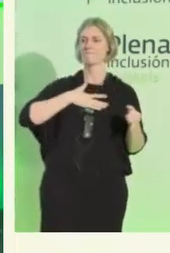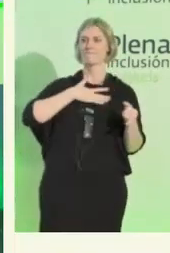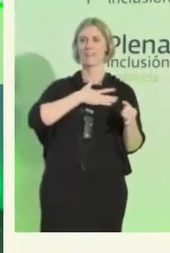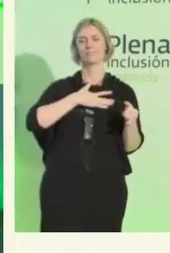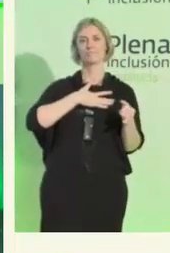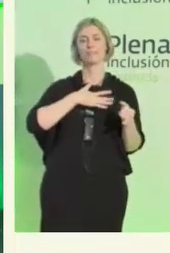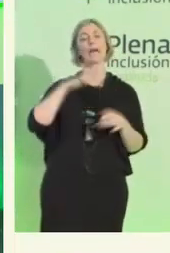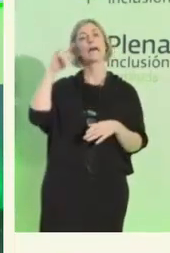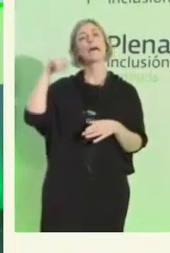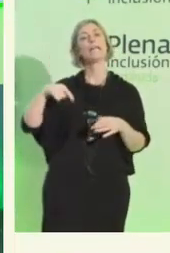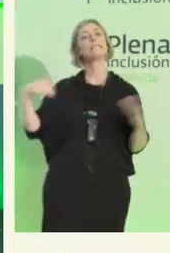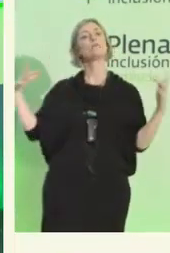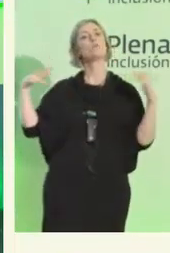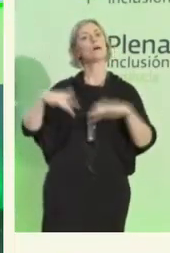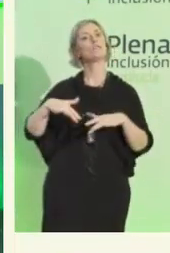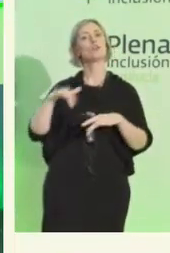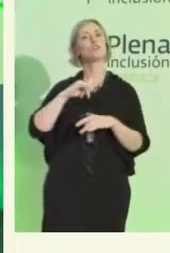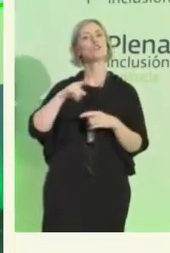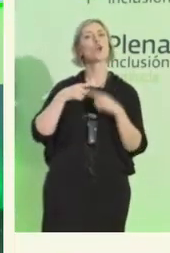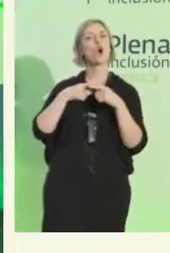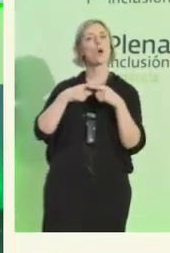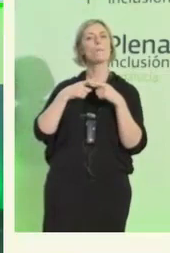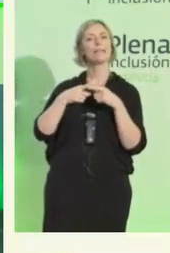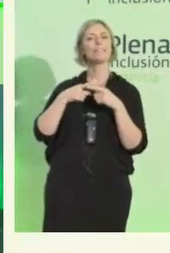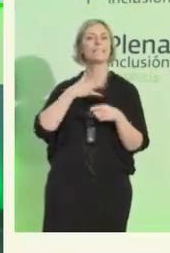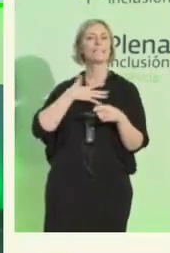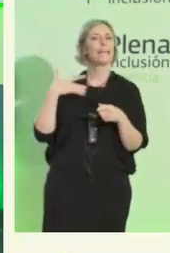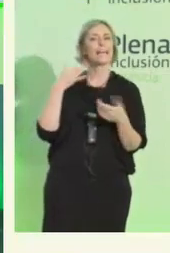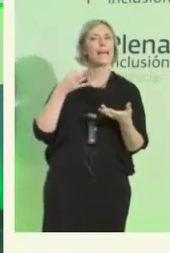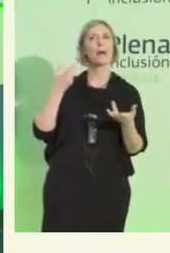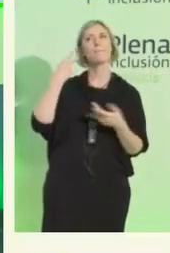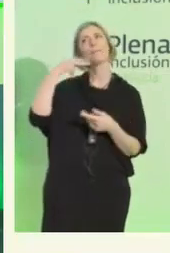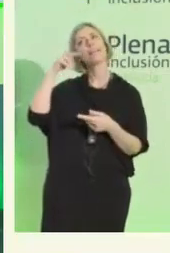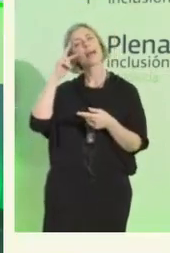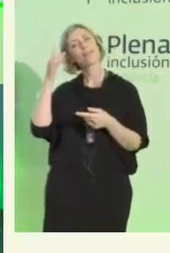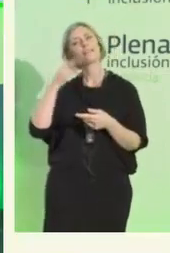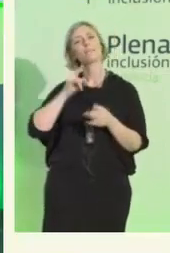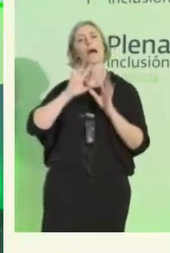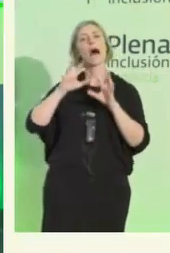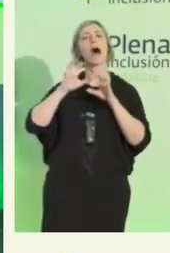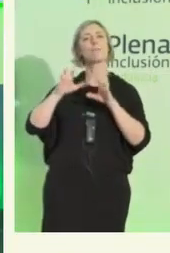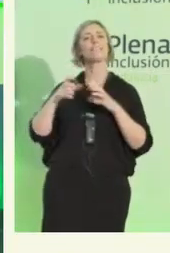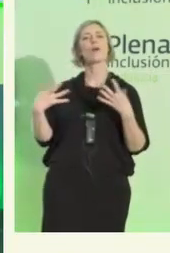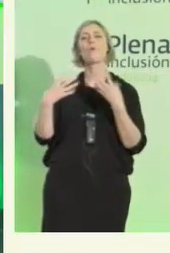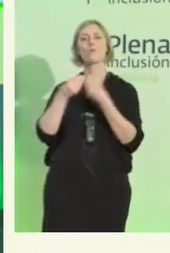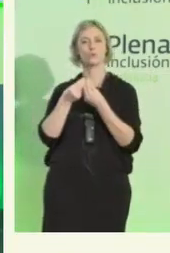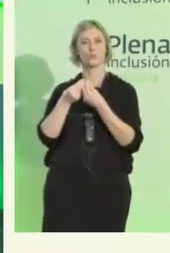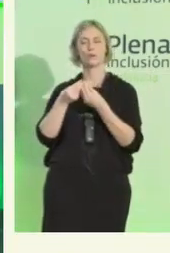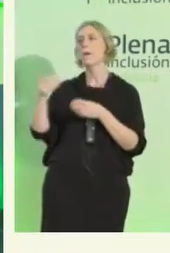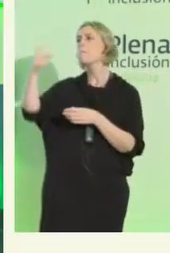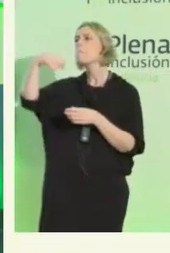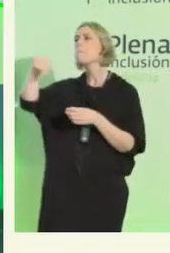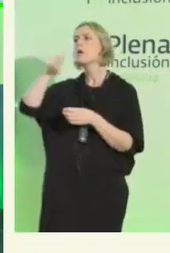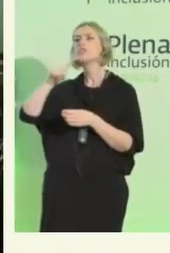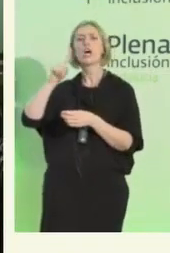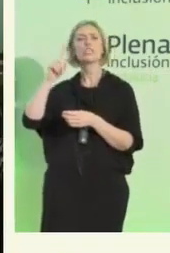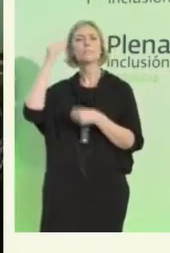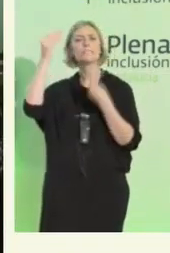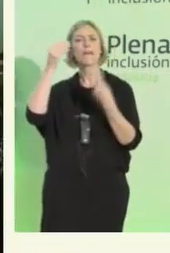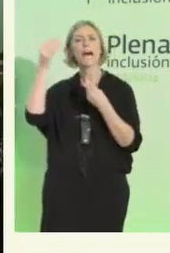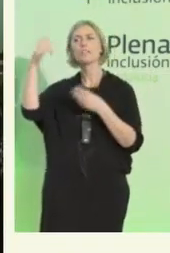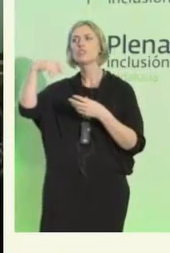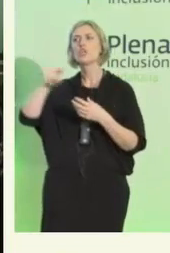queríamos compartir experiencias y aprender juntos. ¿Vosotros y vosotras creéis que lo hemos conseguido? ¡Sí!